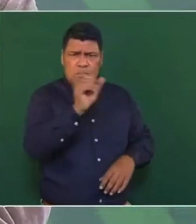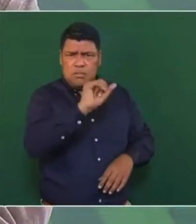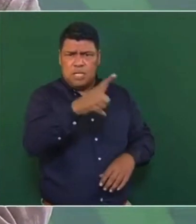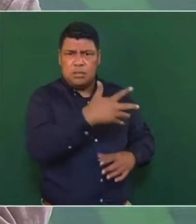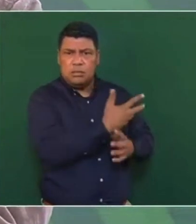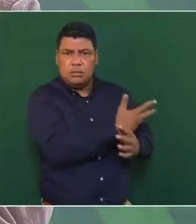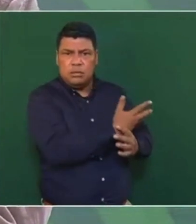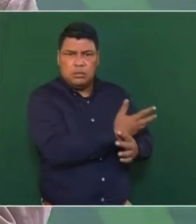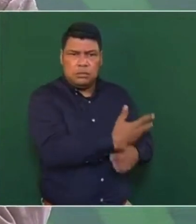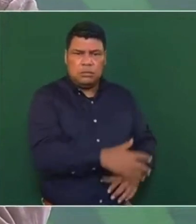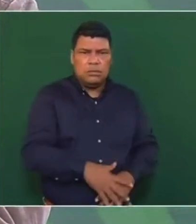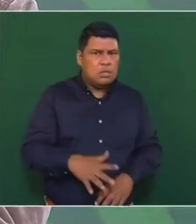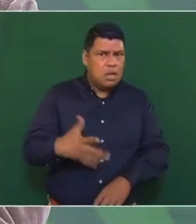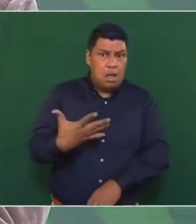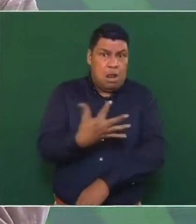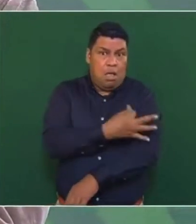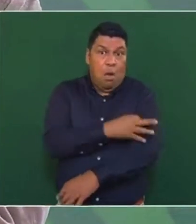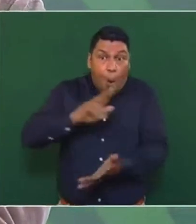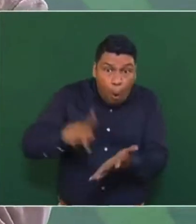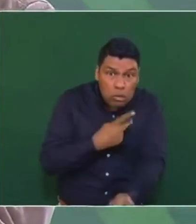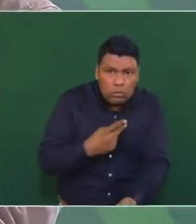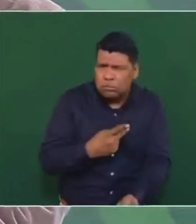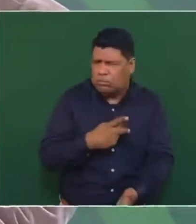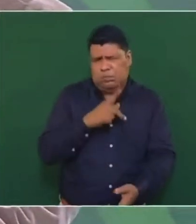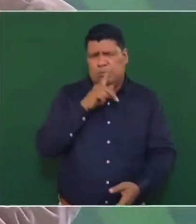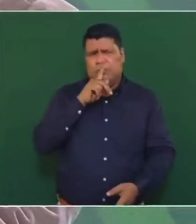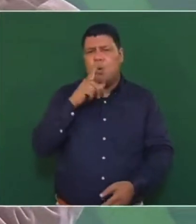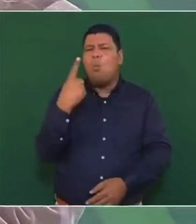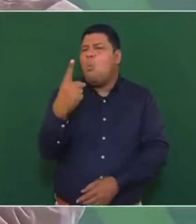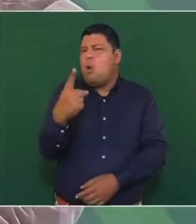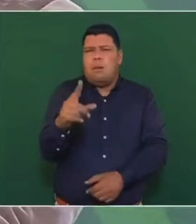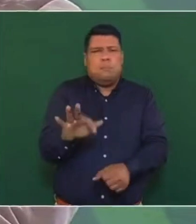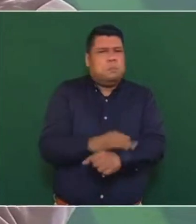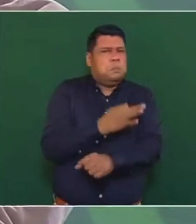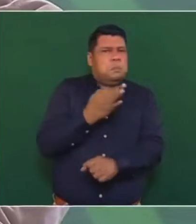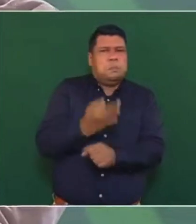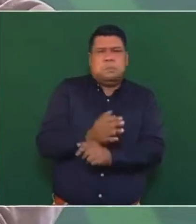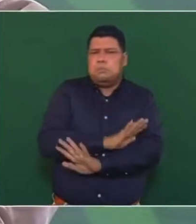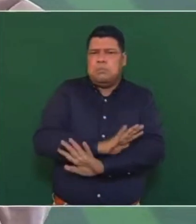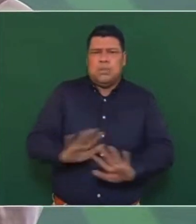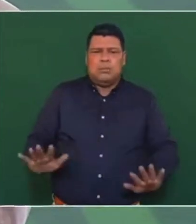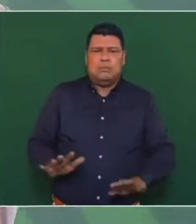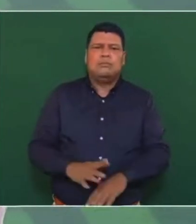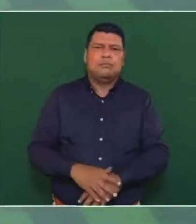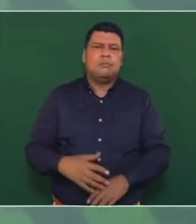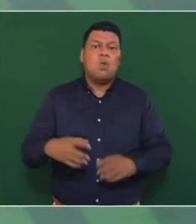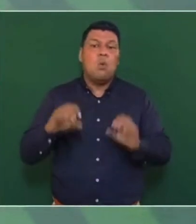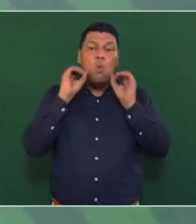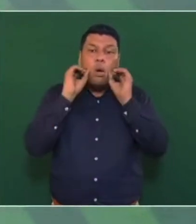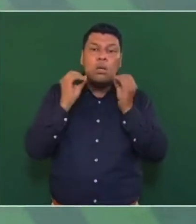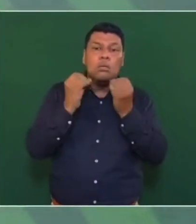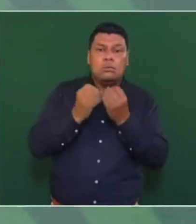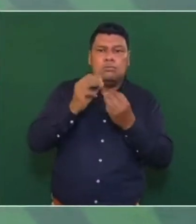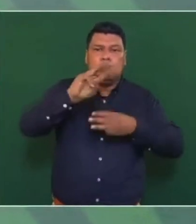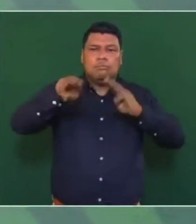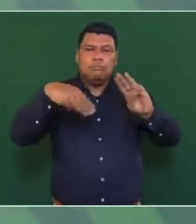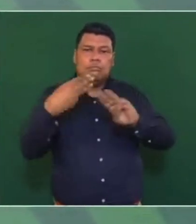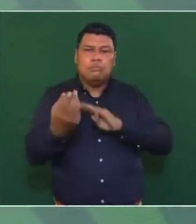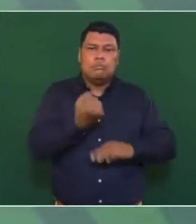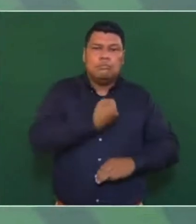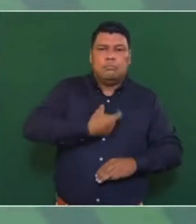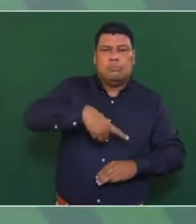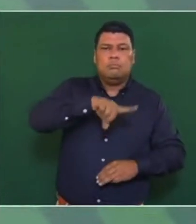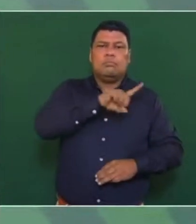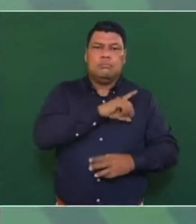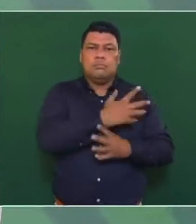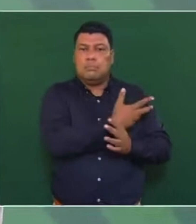hablan que es suficiente. Si la Organización Mundial de la Salud sostiene que es